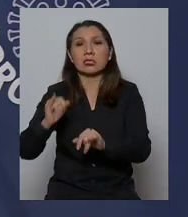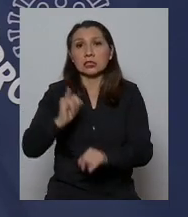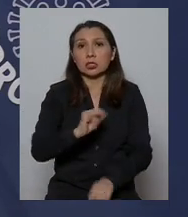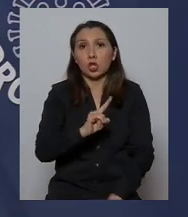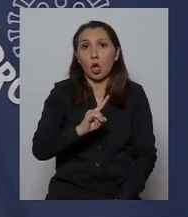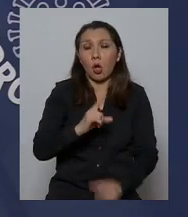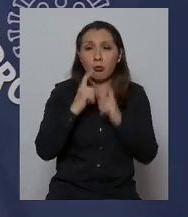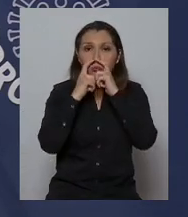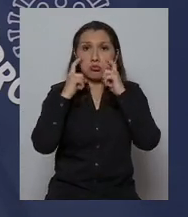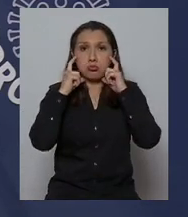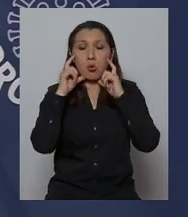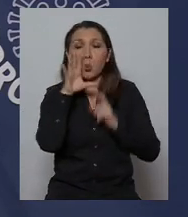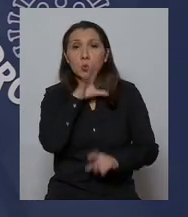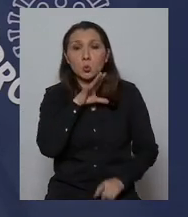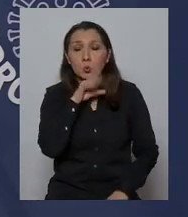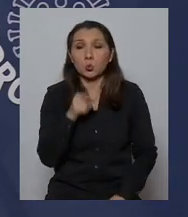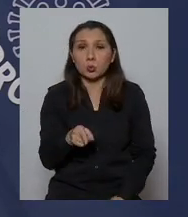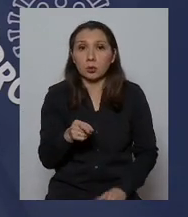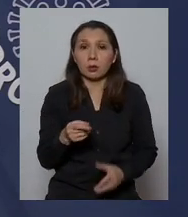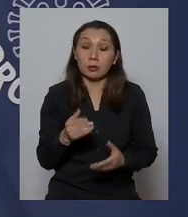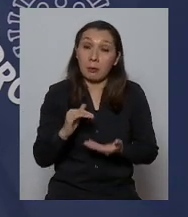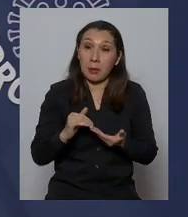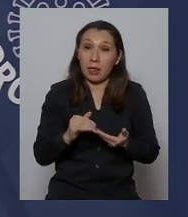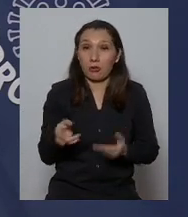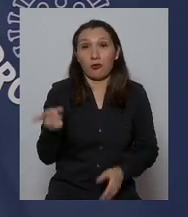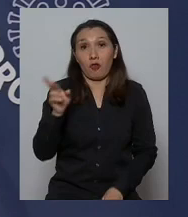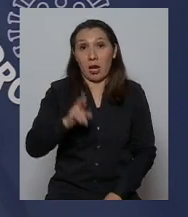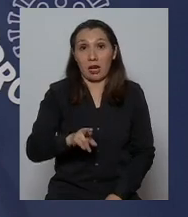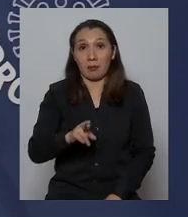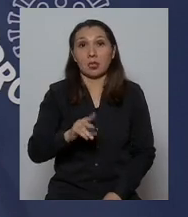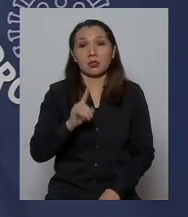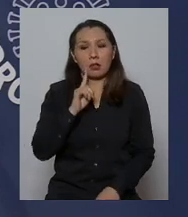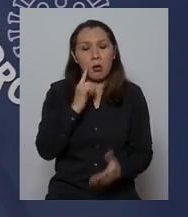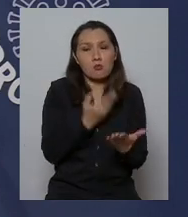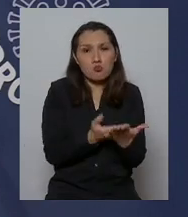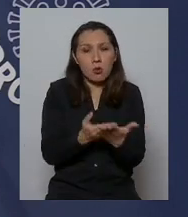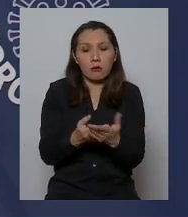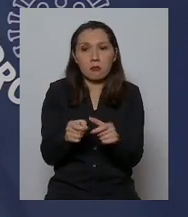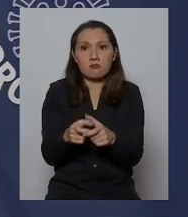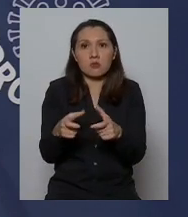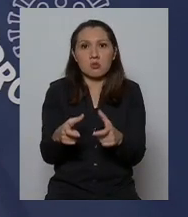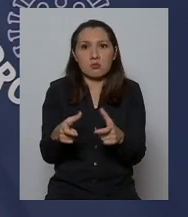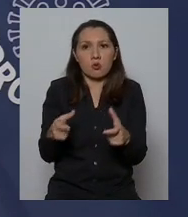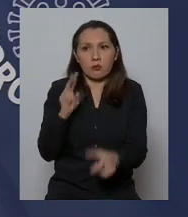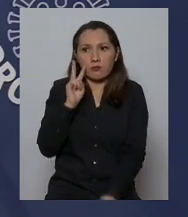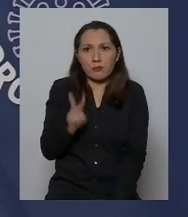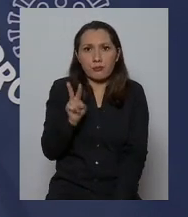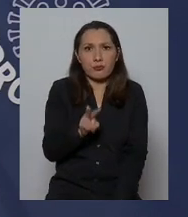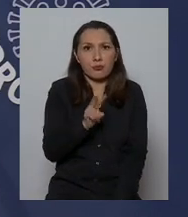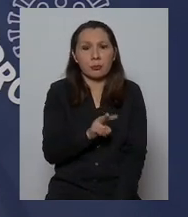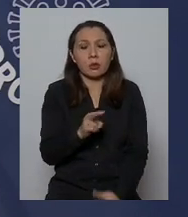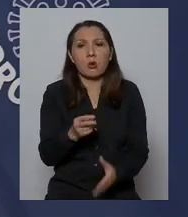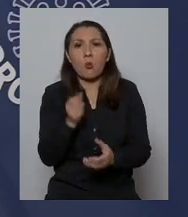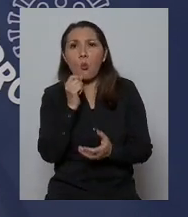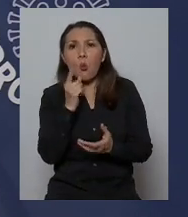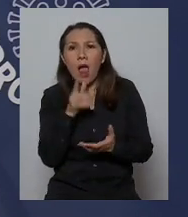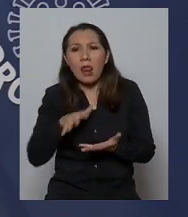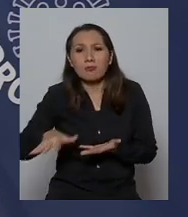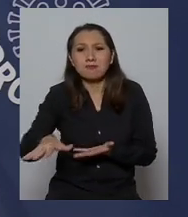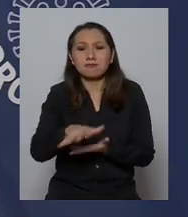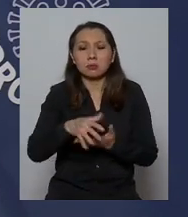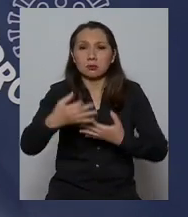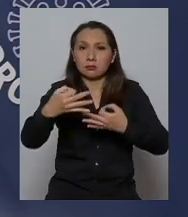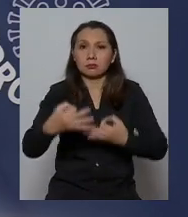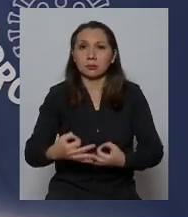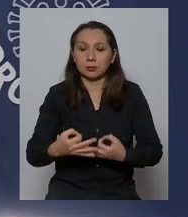uso de la mascarilla es que perdón que repita teniendo una evidencia creciente respecto a en qué contexto